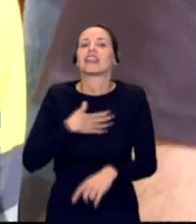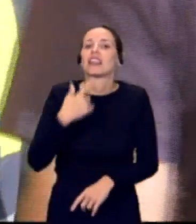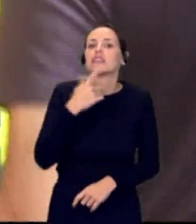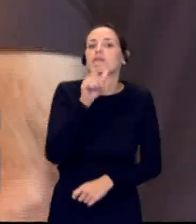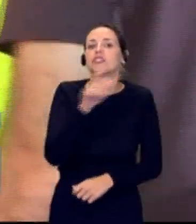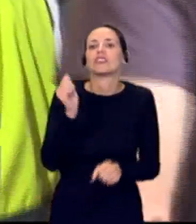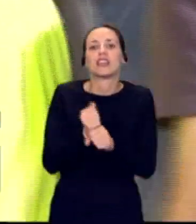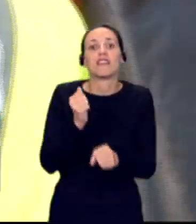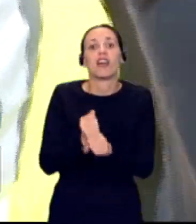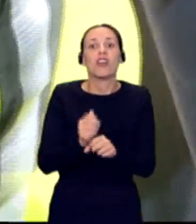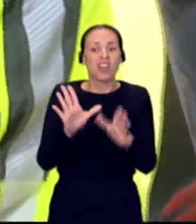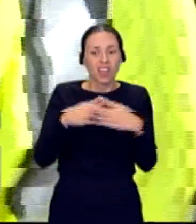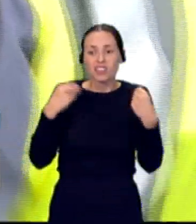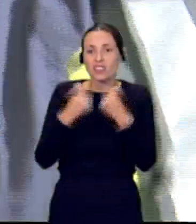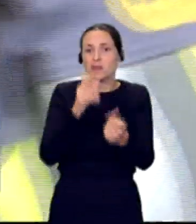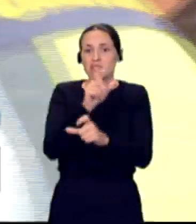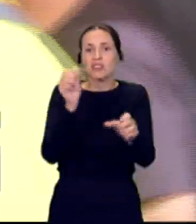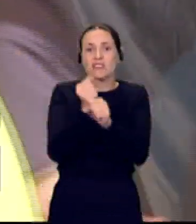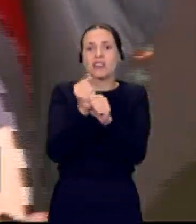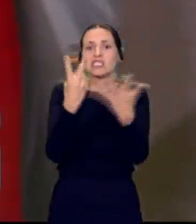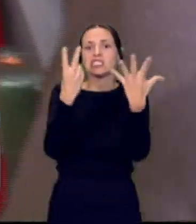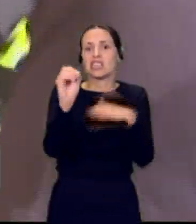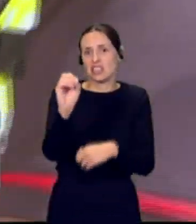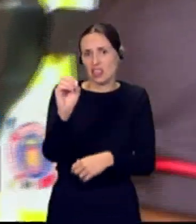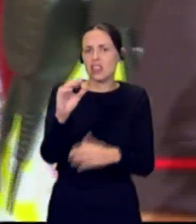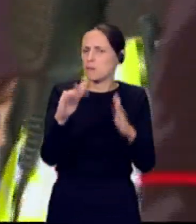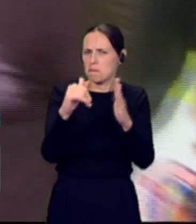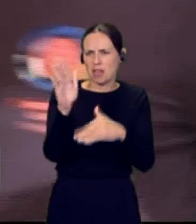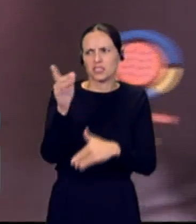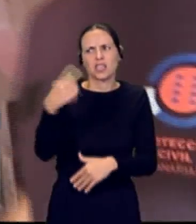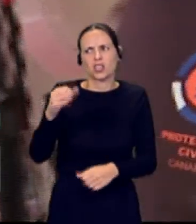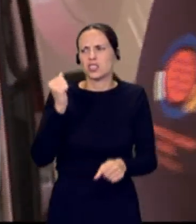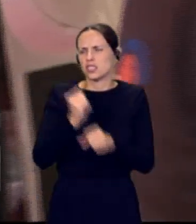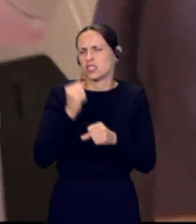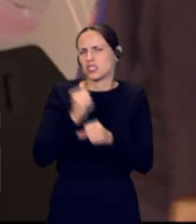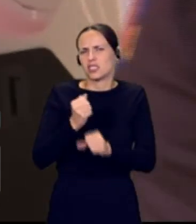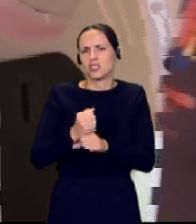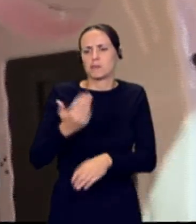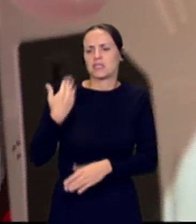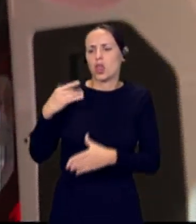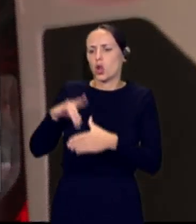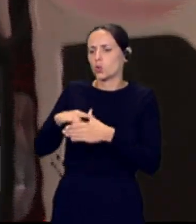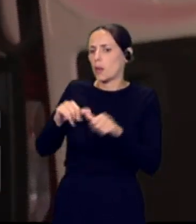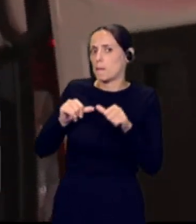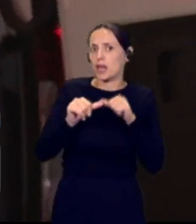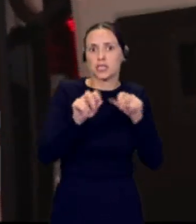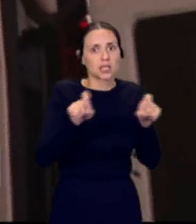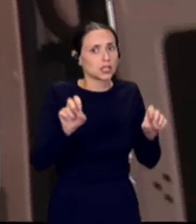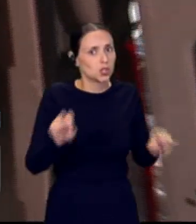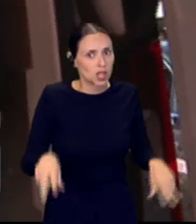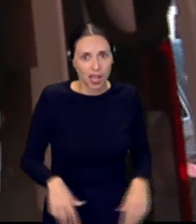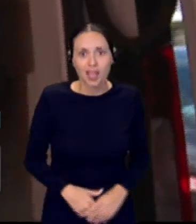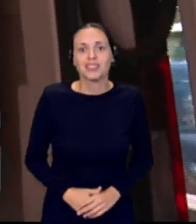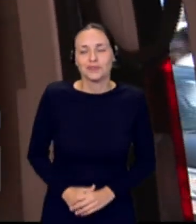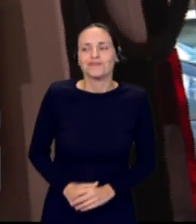efectivos. Son más de 70 efectivos los que llevan aquí trabajando sin descanso desde este pasado lunes. Por cierto, ya han comenzado también